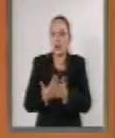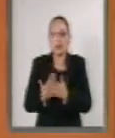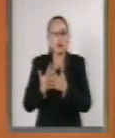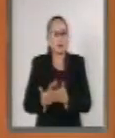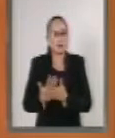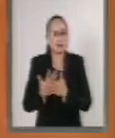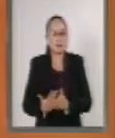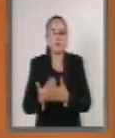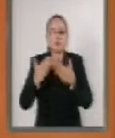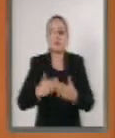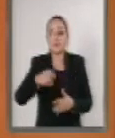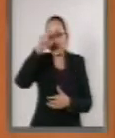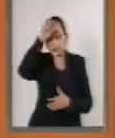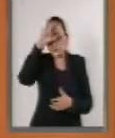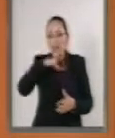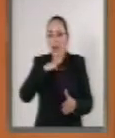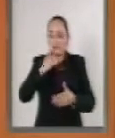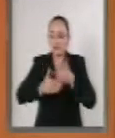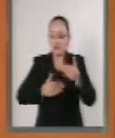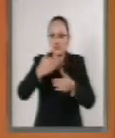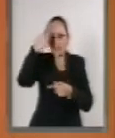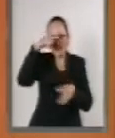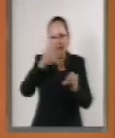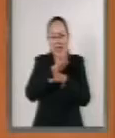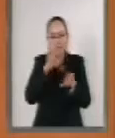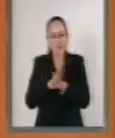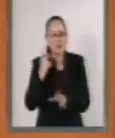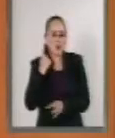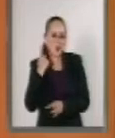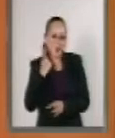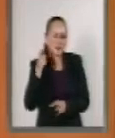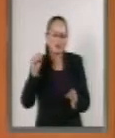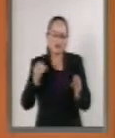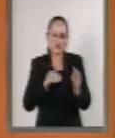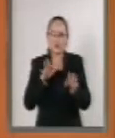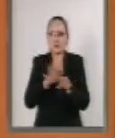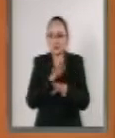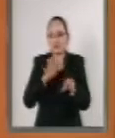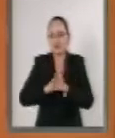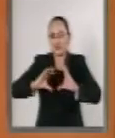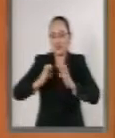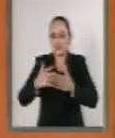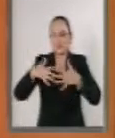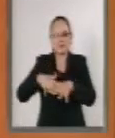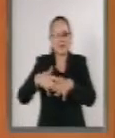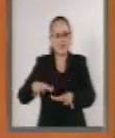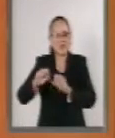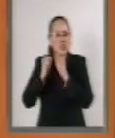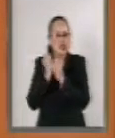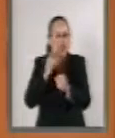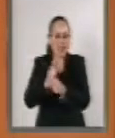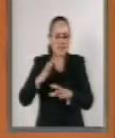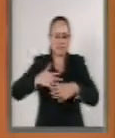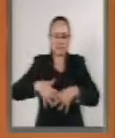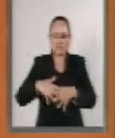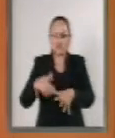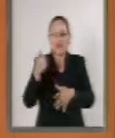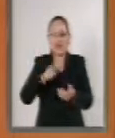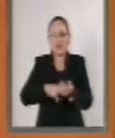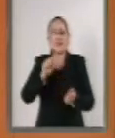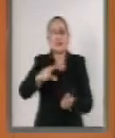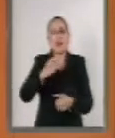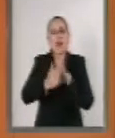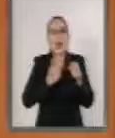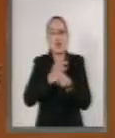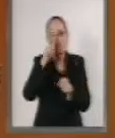Egipto vive un profundo proceso de cambios políticos derivado de los movimientos sociales que tuvieron lugar en los primeros meses de